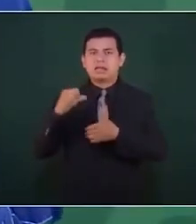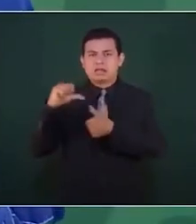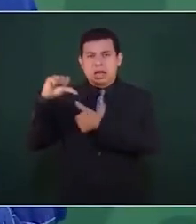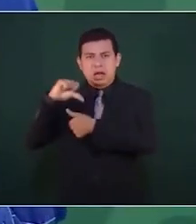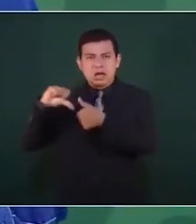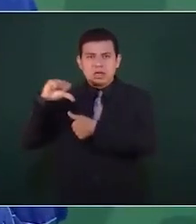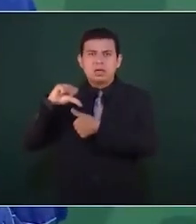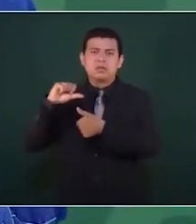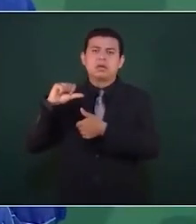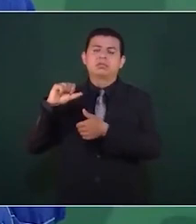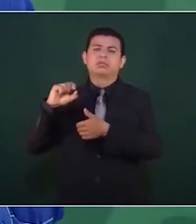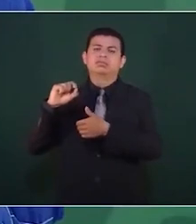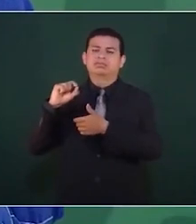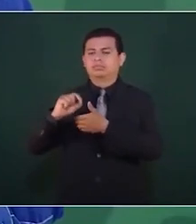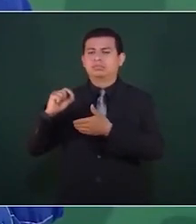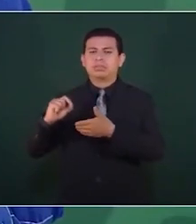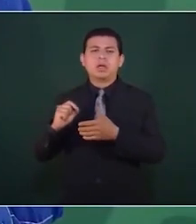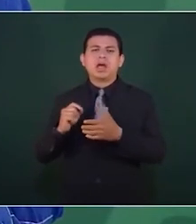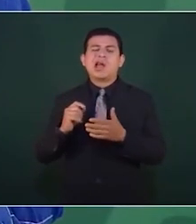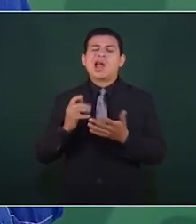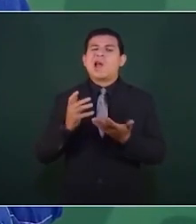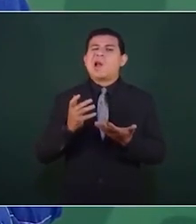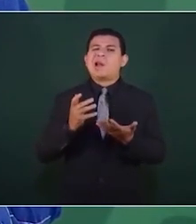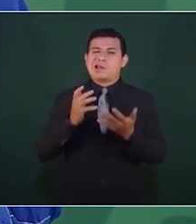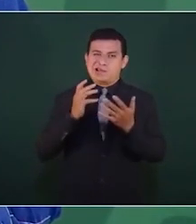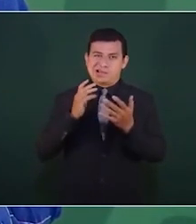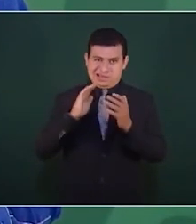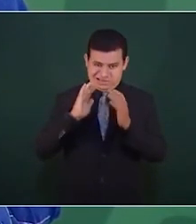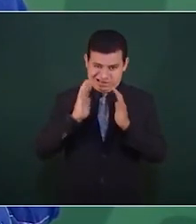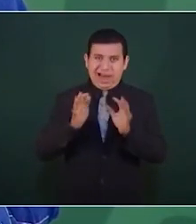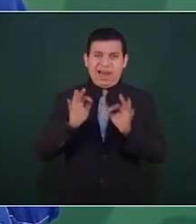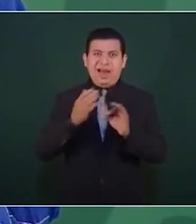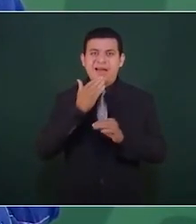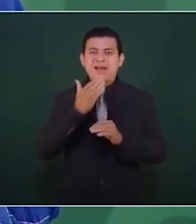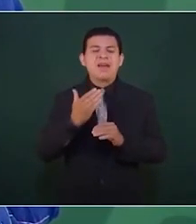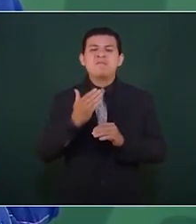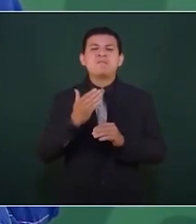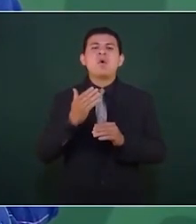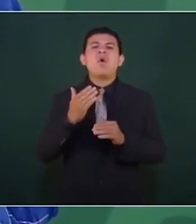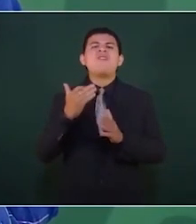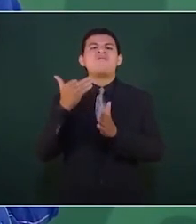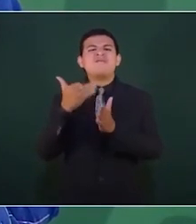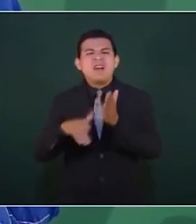tienen posibilidad de proteger a su pueblo,